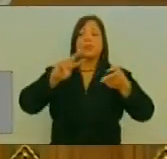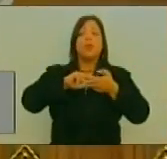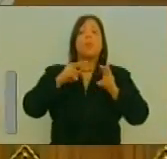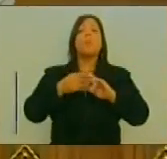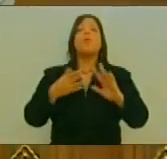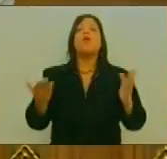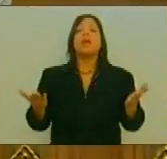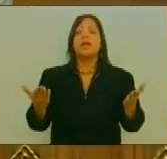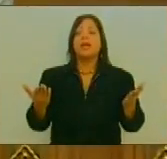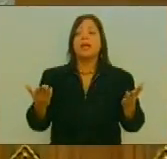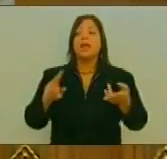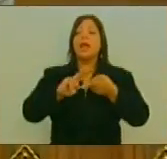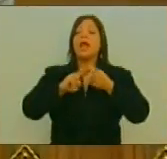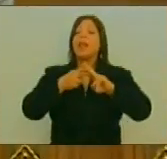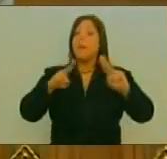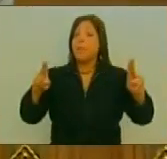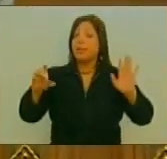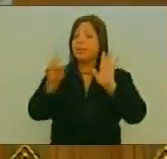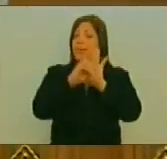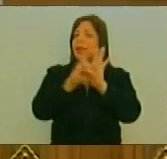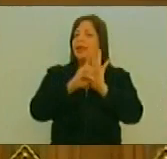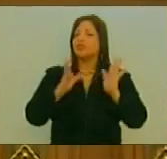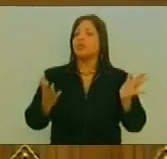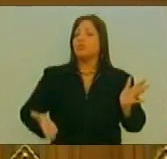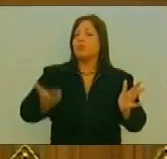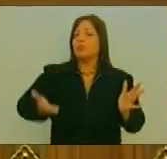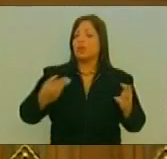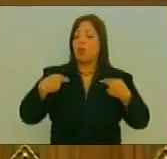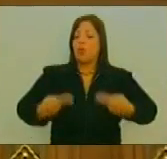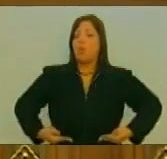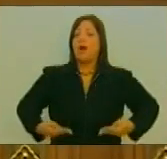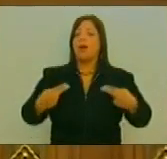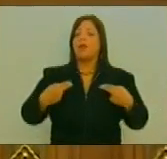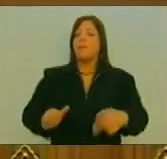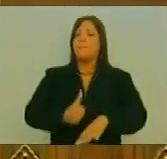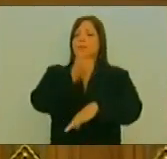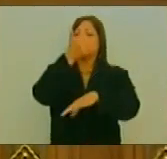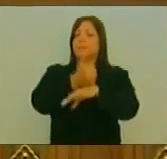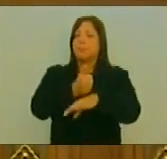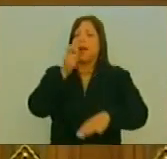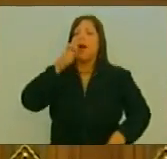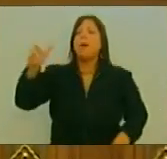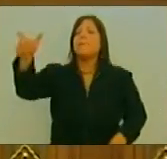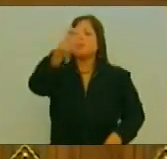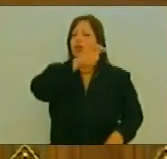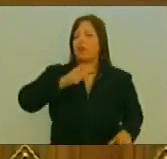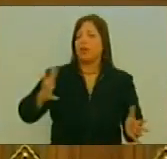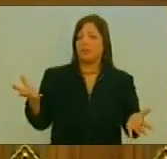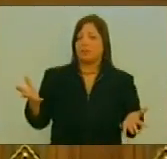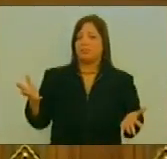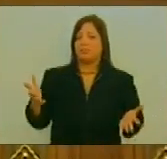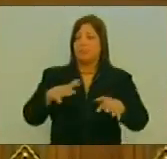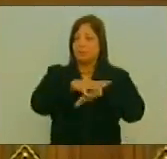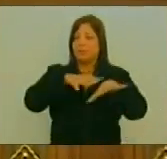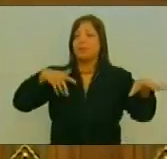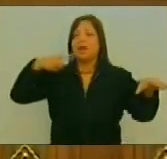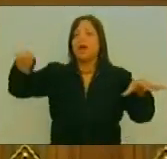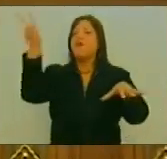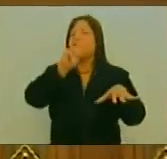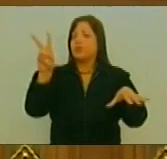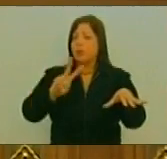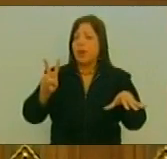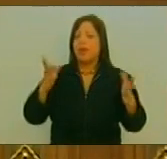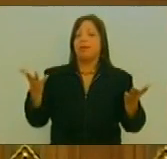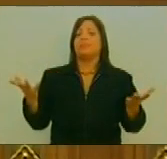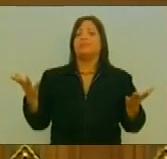La paz Es el derecho Fundamental Es el derecho Humano Principal De los pueblos Y mucho más Del pueblo Venezolano